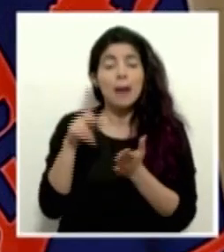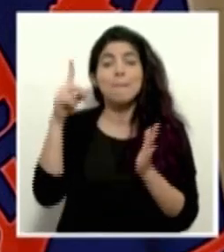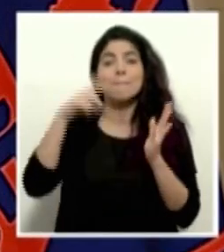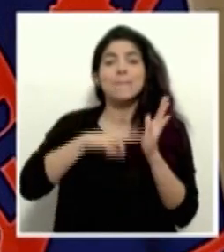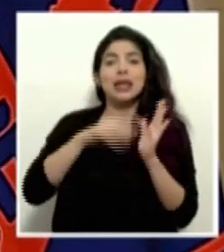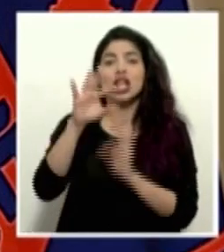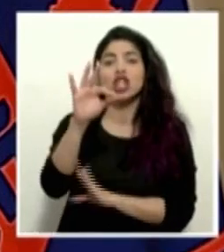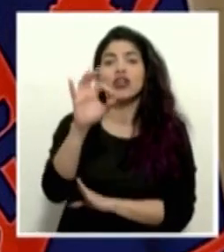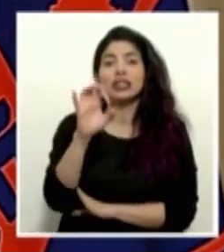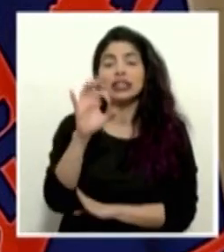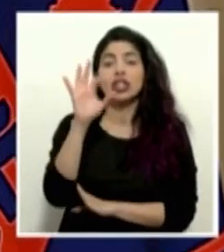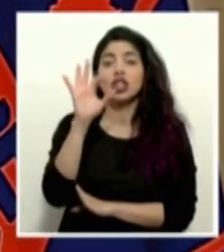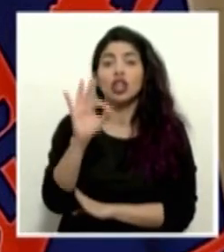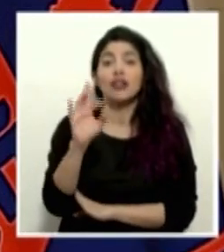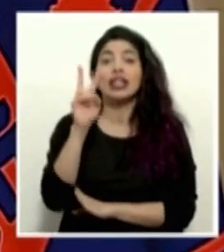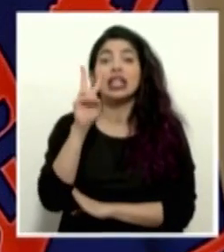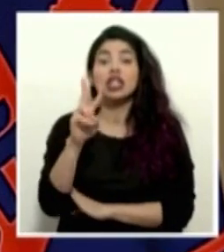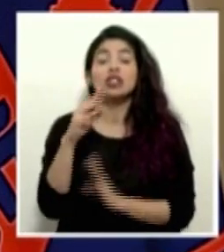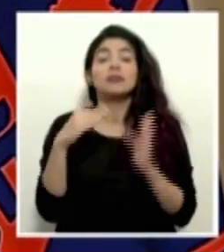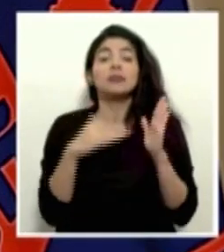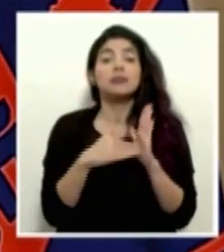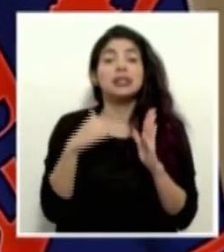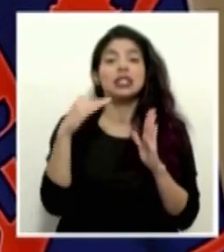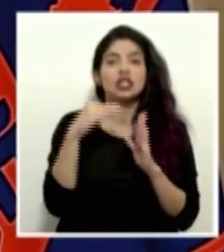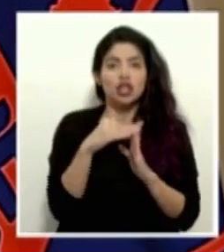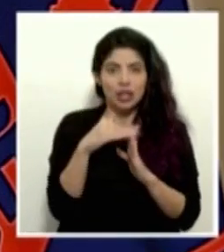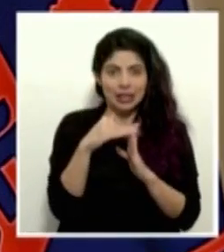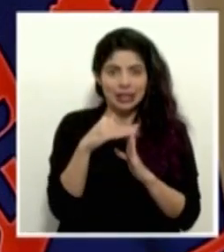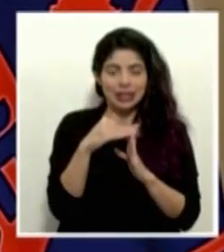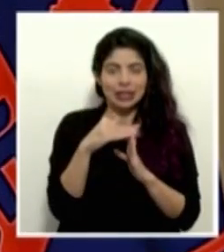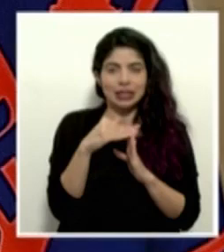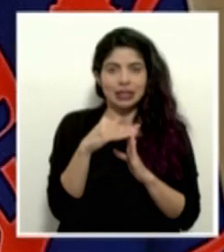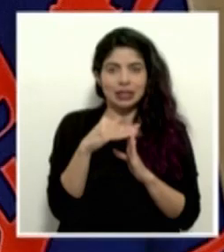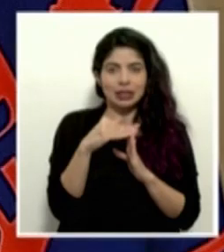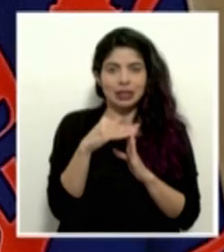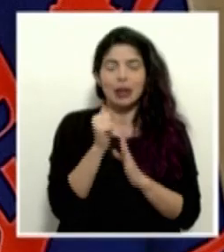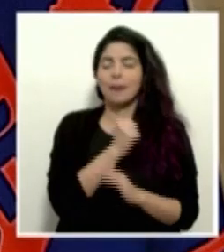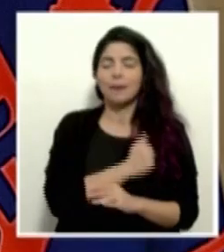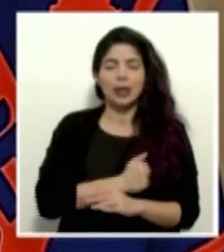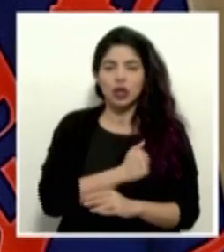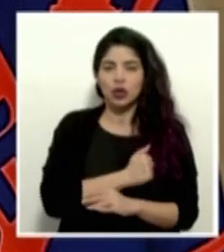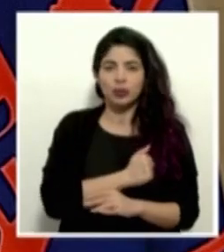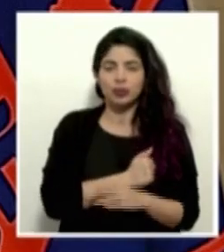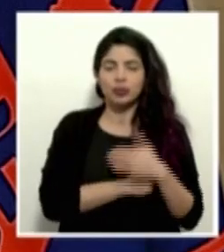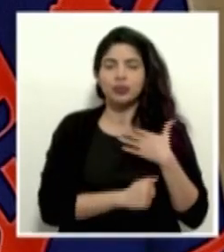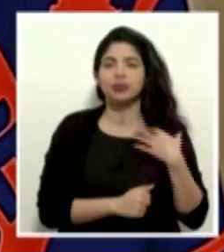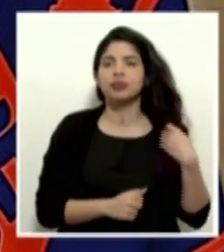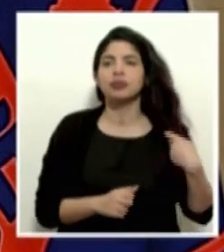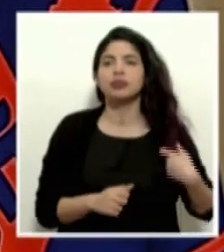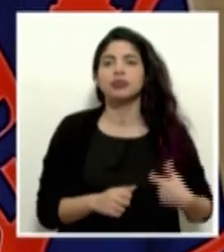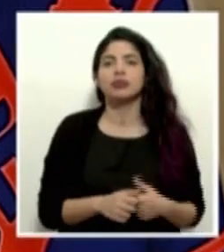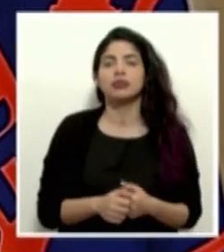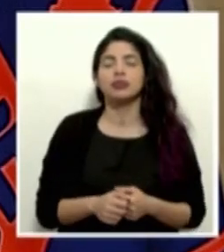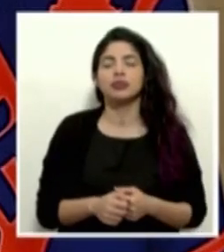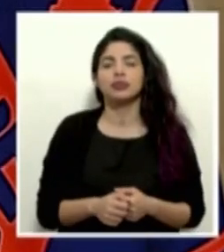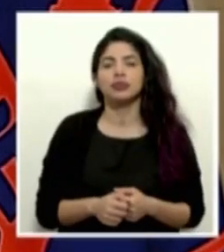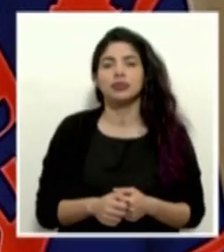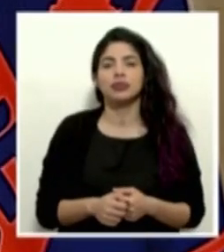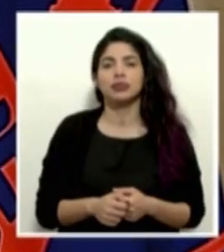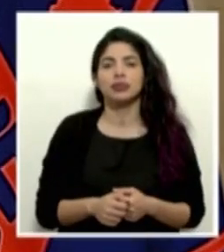mil novecientos noventa y dos millones, doscientos un